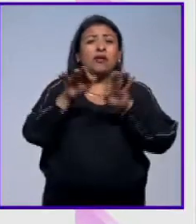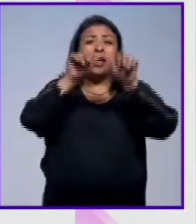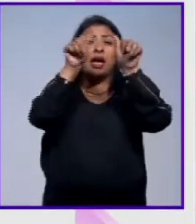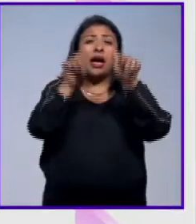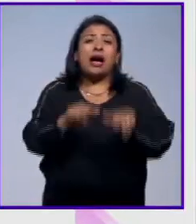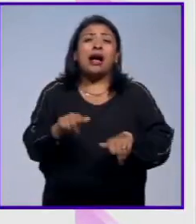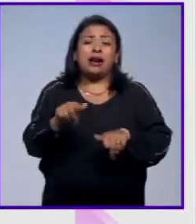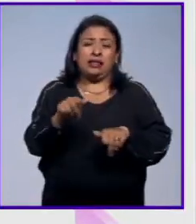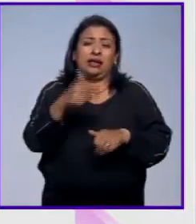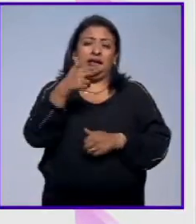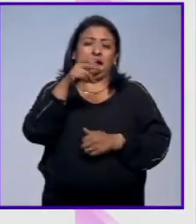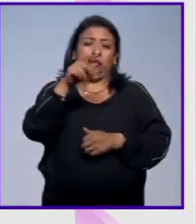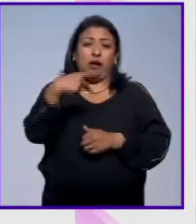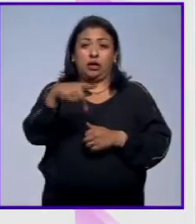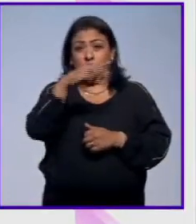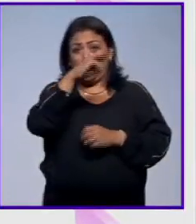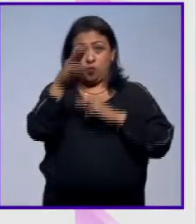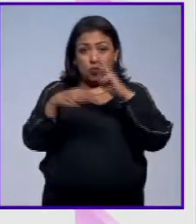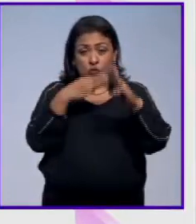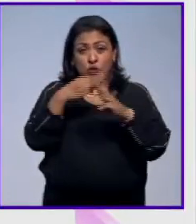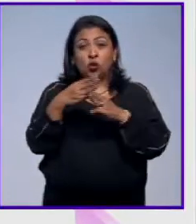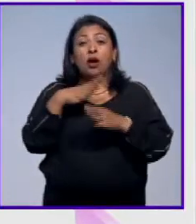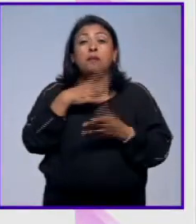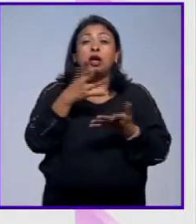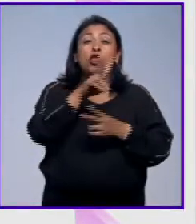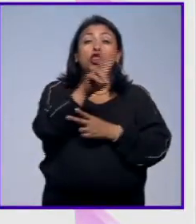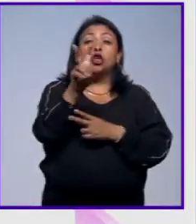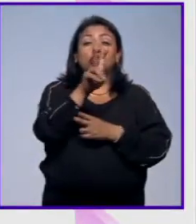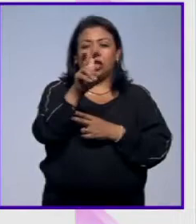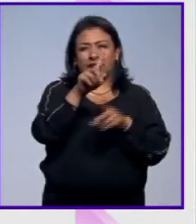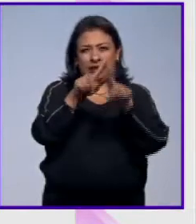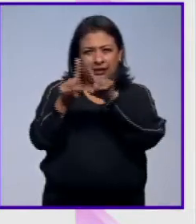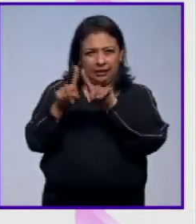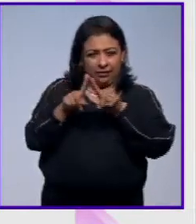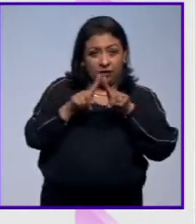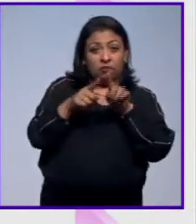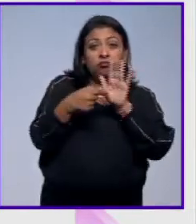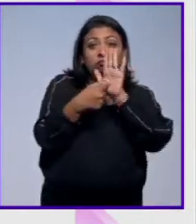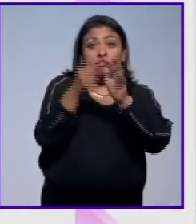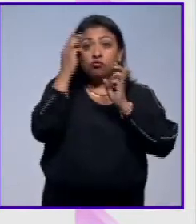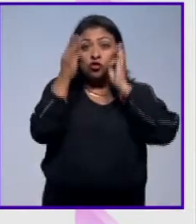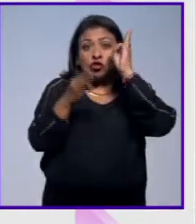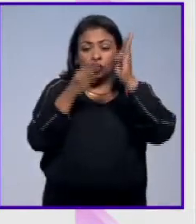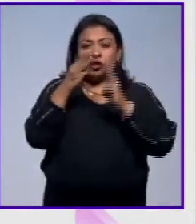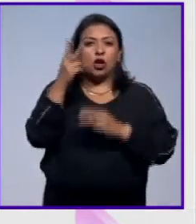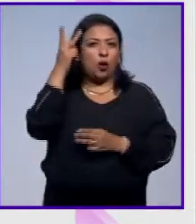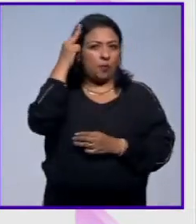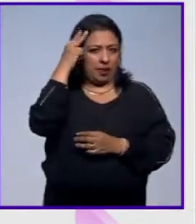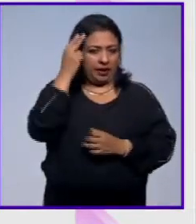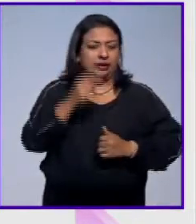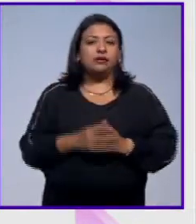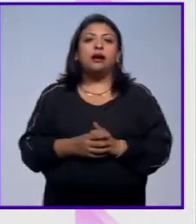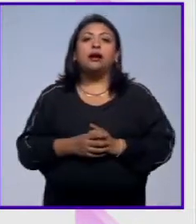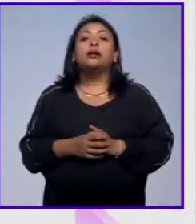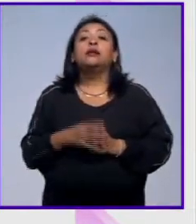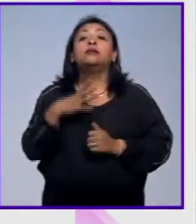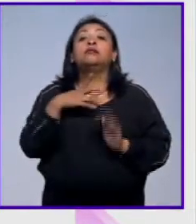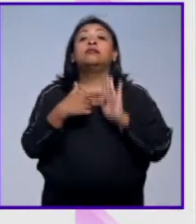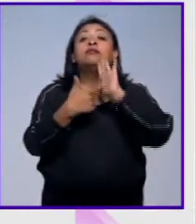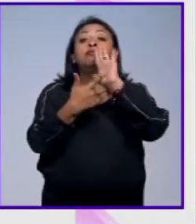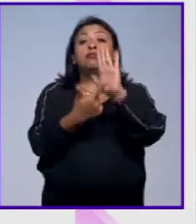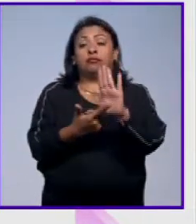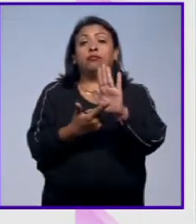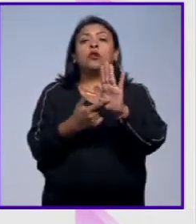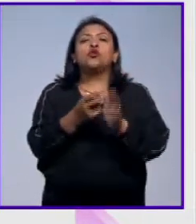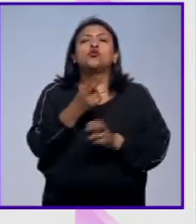arte hispánico en el mundo alrededor de 200 piezas de este acervo se exhiben en el Museo del Palacio de Bellas Artes en la muestra